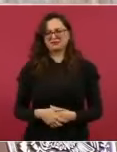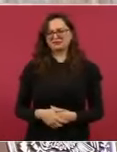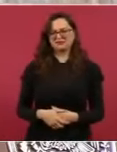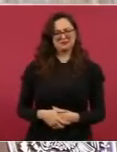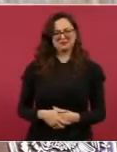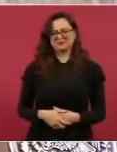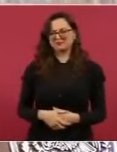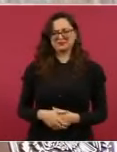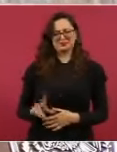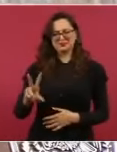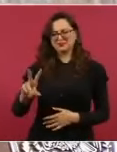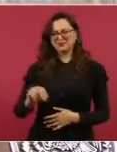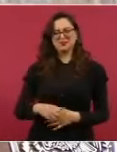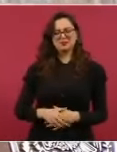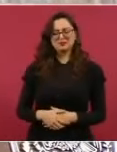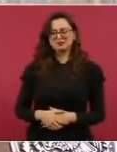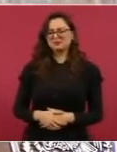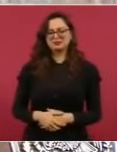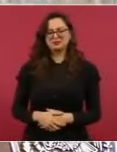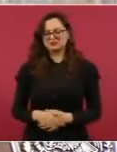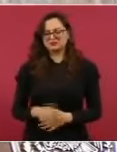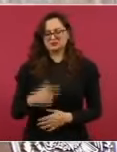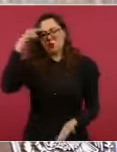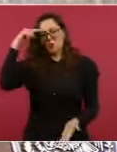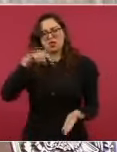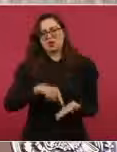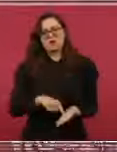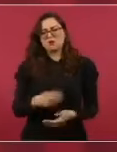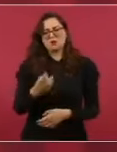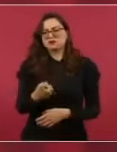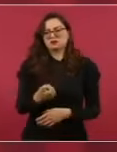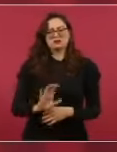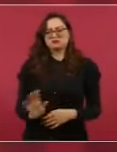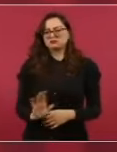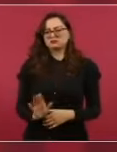porque no queremos